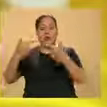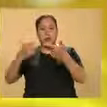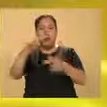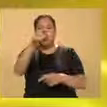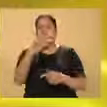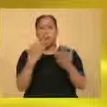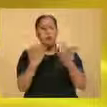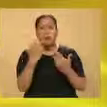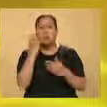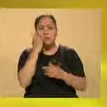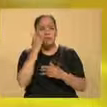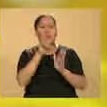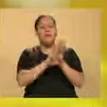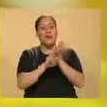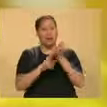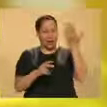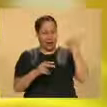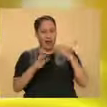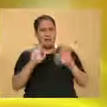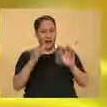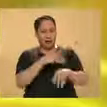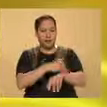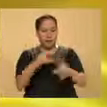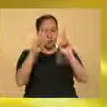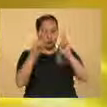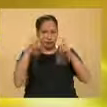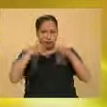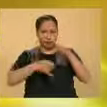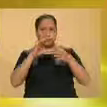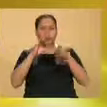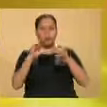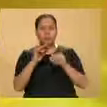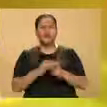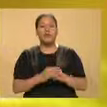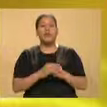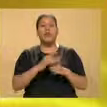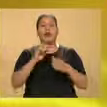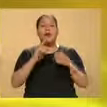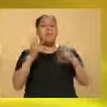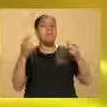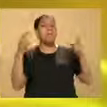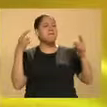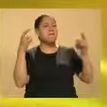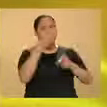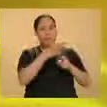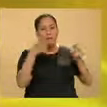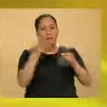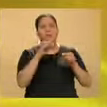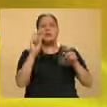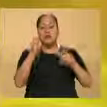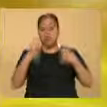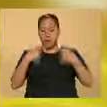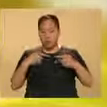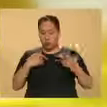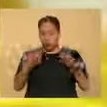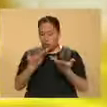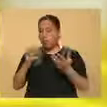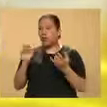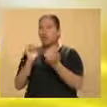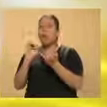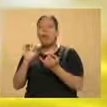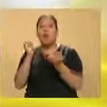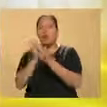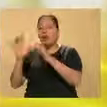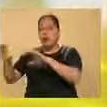nuestros videos y ahí hablamos de parentesco. La violencia se puede dar entre el adoptante y el adoptado, el incapaz